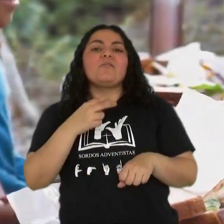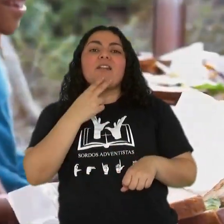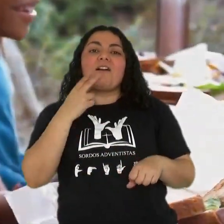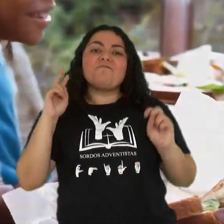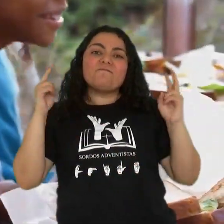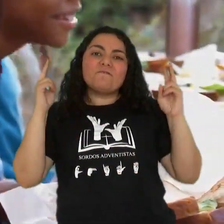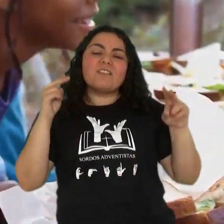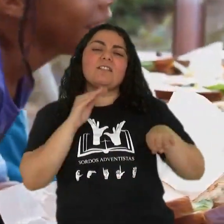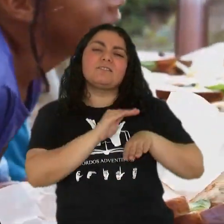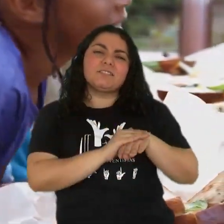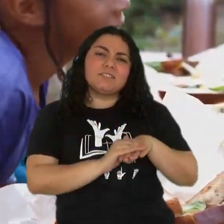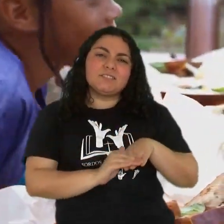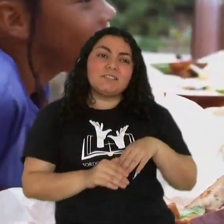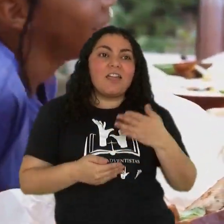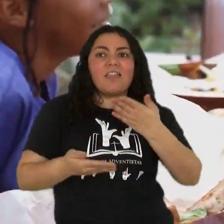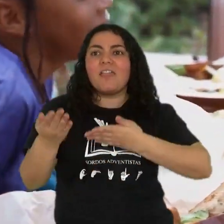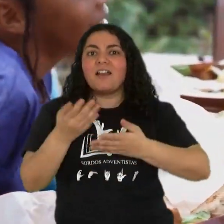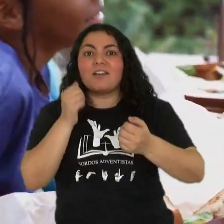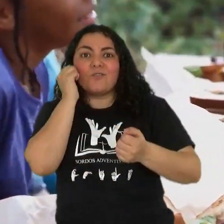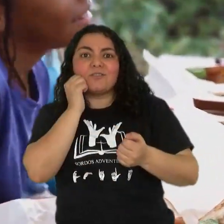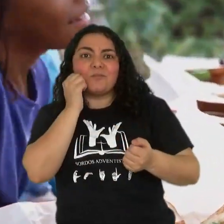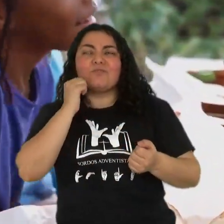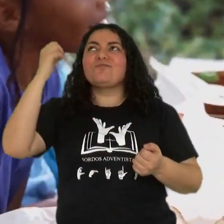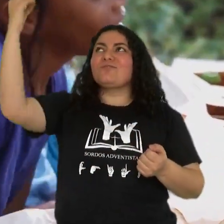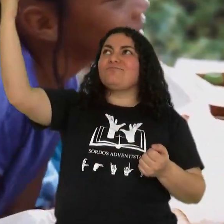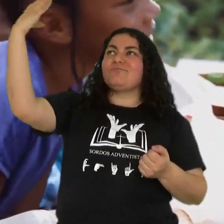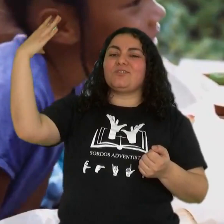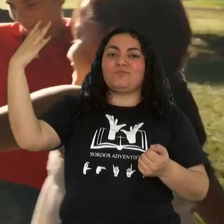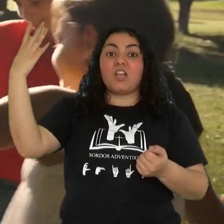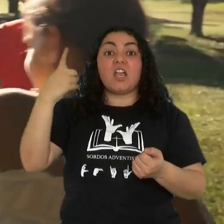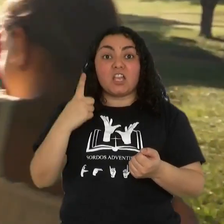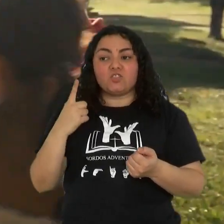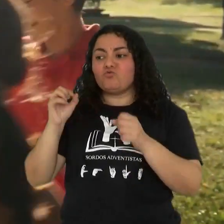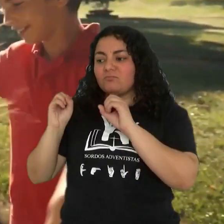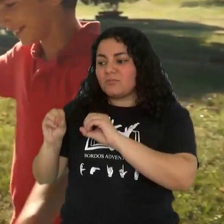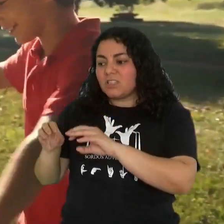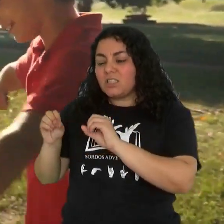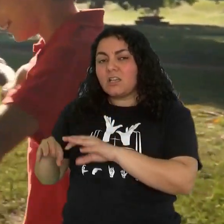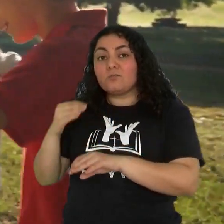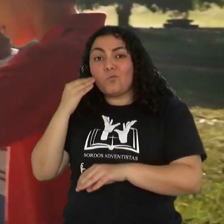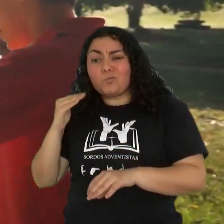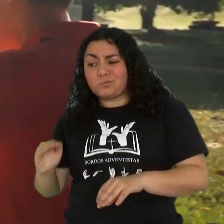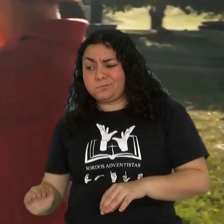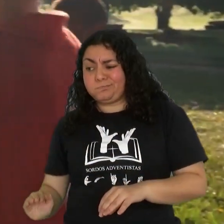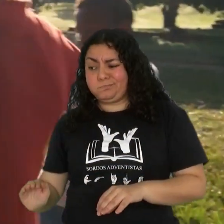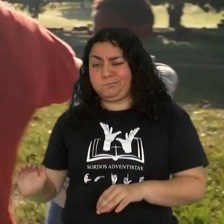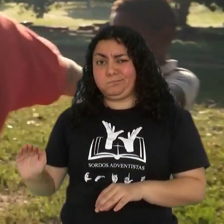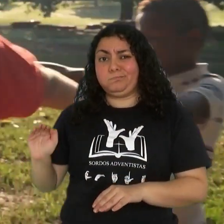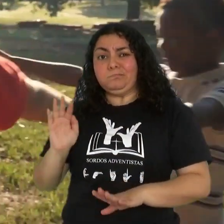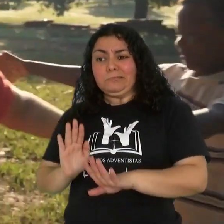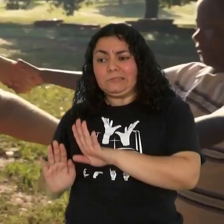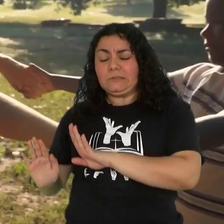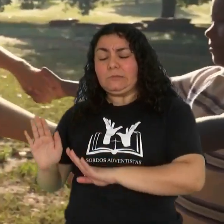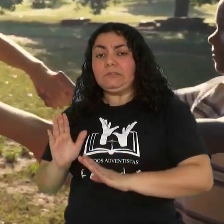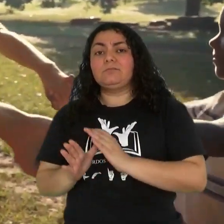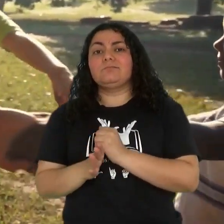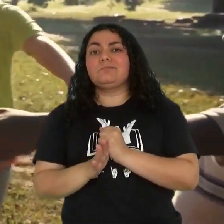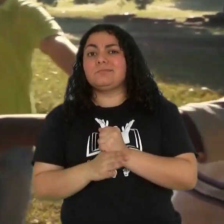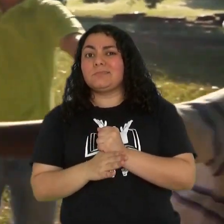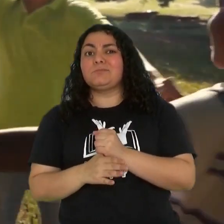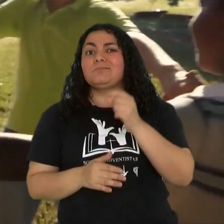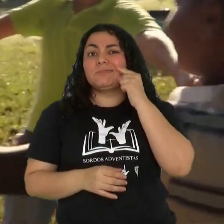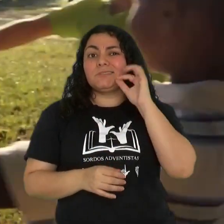viene del cielo y debe enseñarse en los primeros años de los niños, pues los protegerá de muchas trampas materialistas y